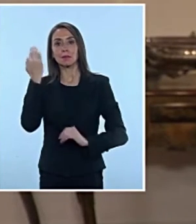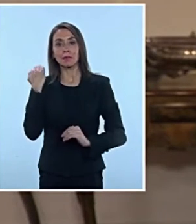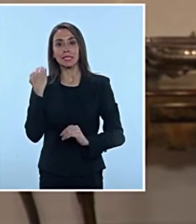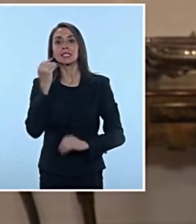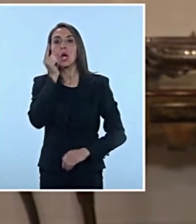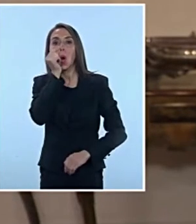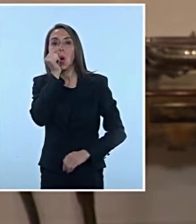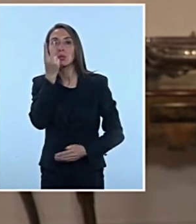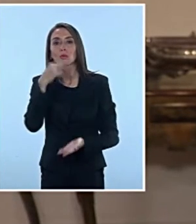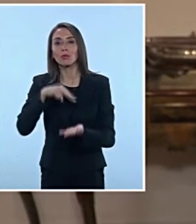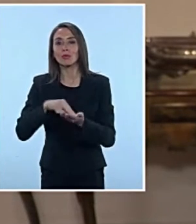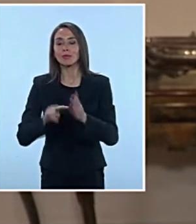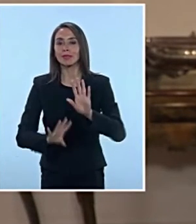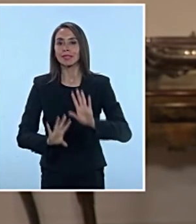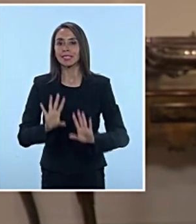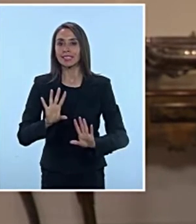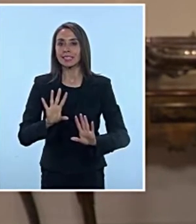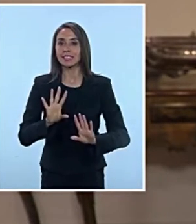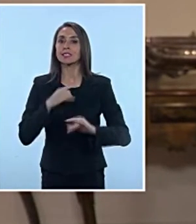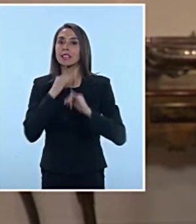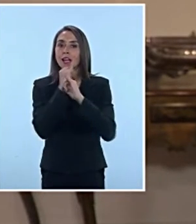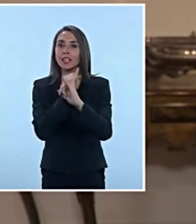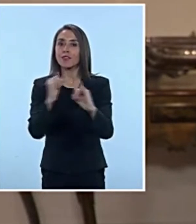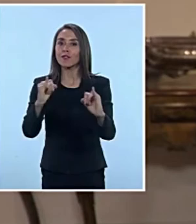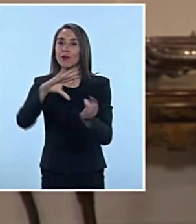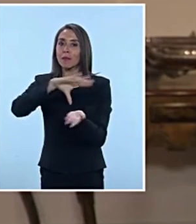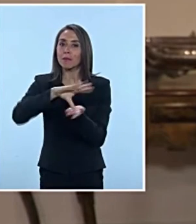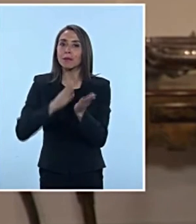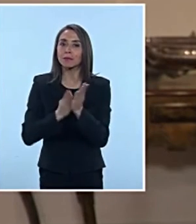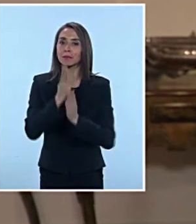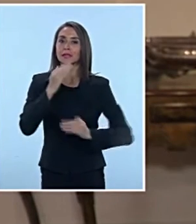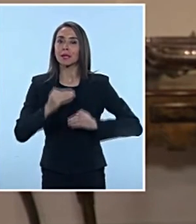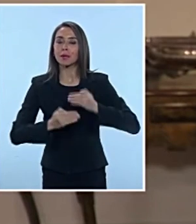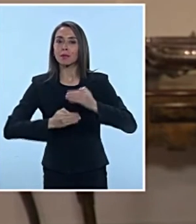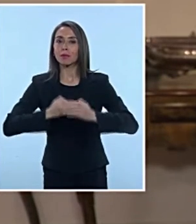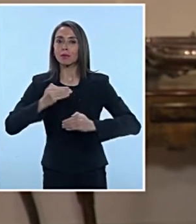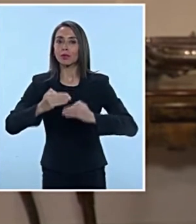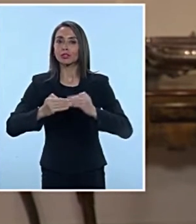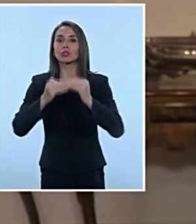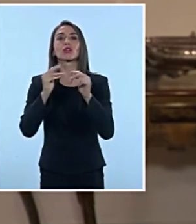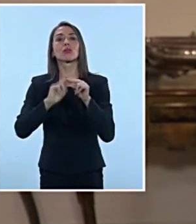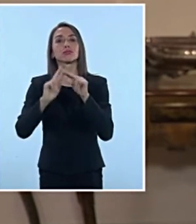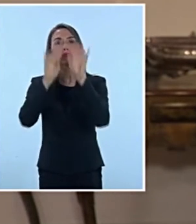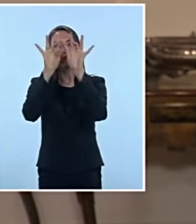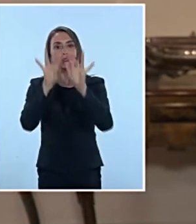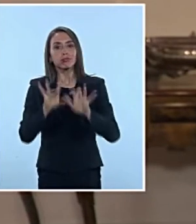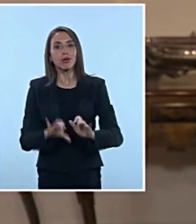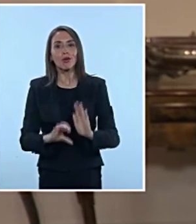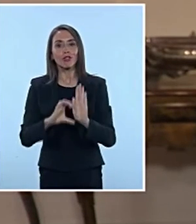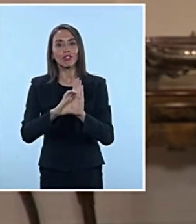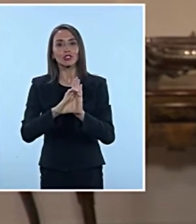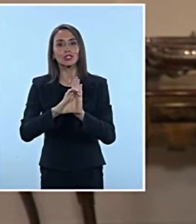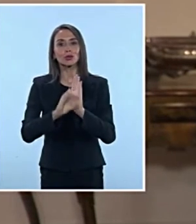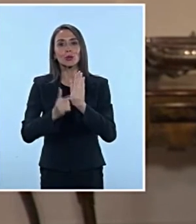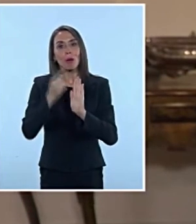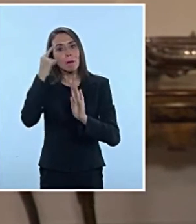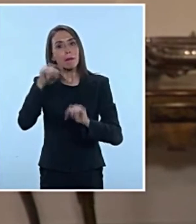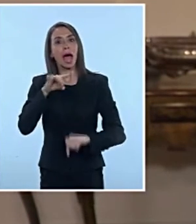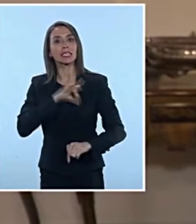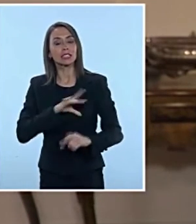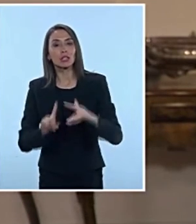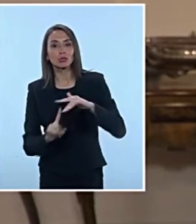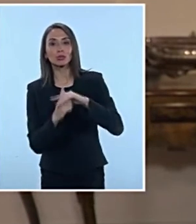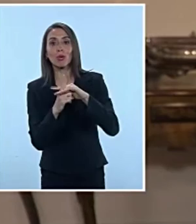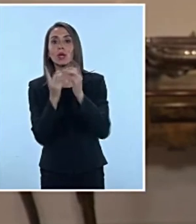en octubre del 2015, informé al país del inicio del proceso para elaborar una Constitución para Chile, nacida en